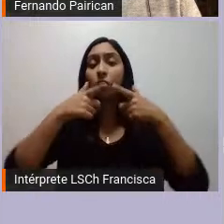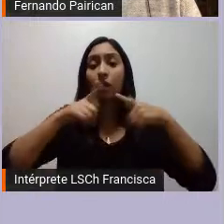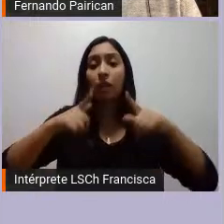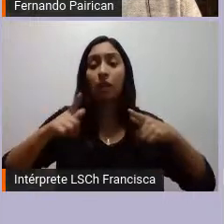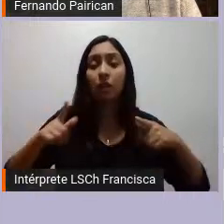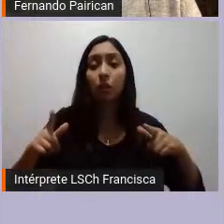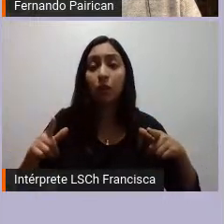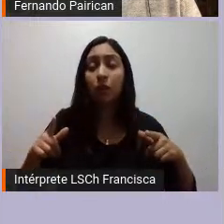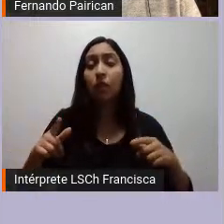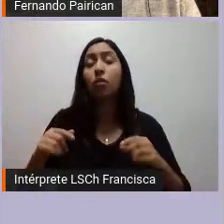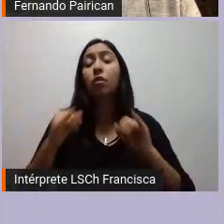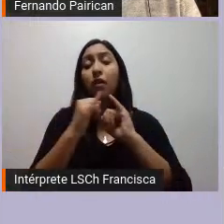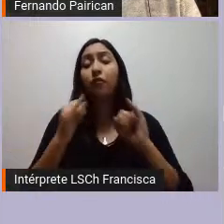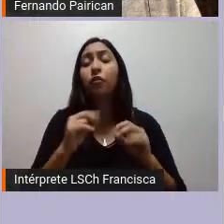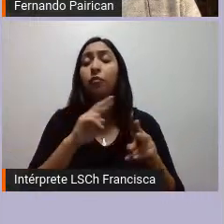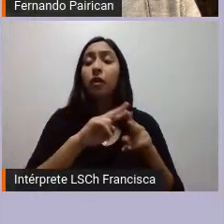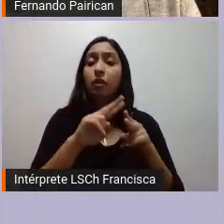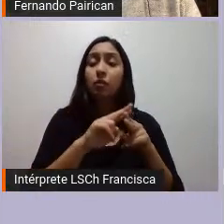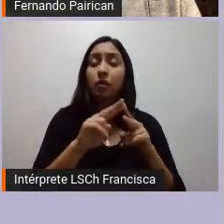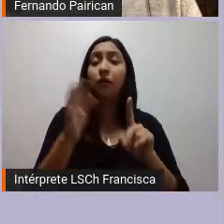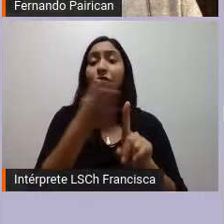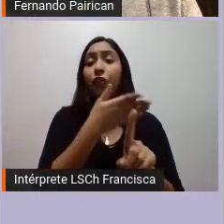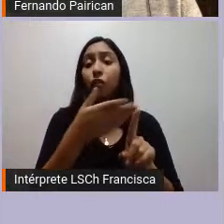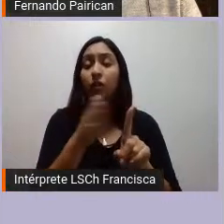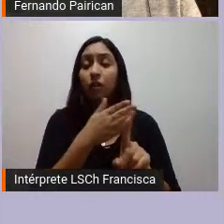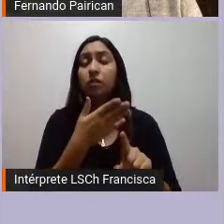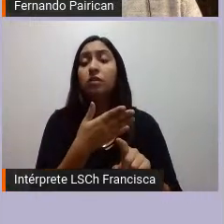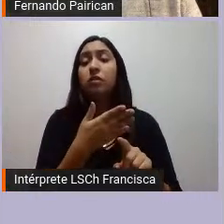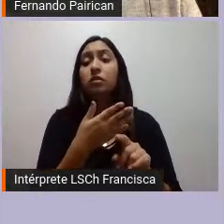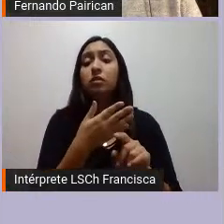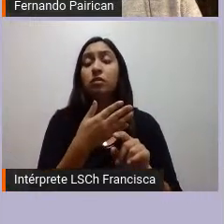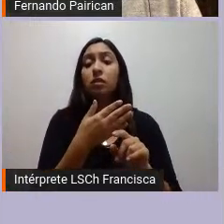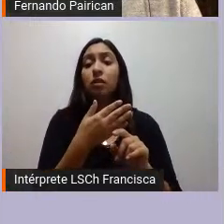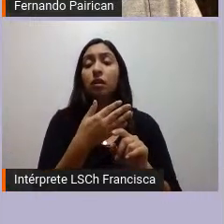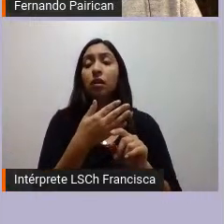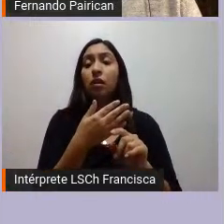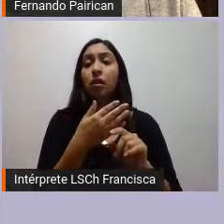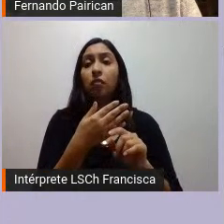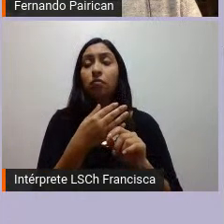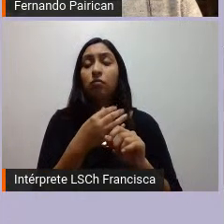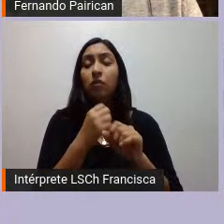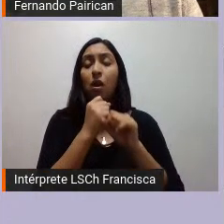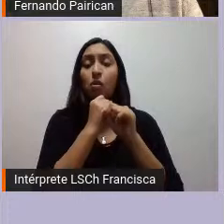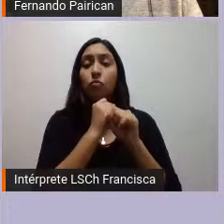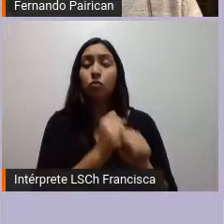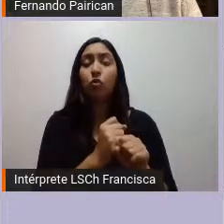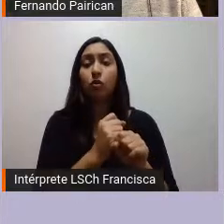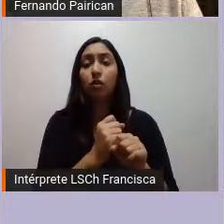violencia que se generó sobre los pueblos originarios en la fundación de la República de Chile